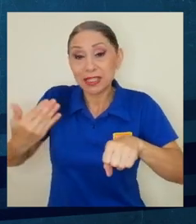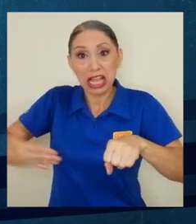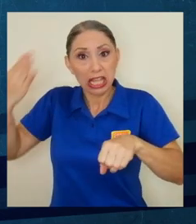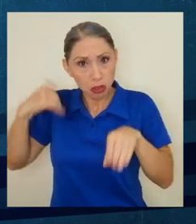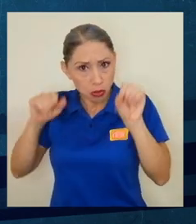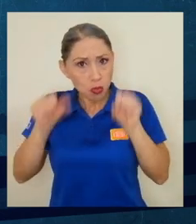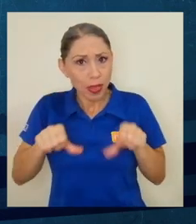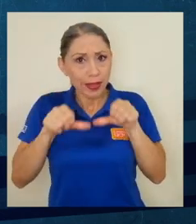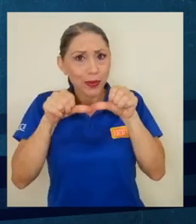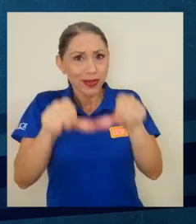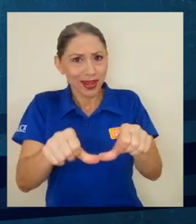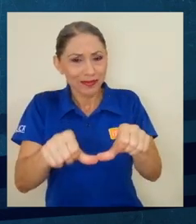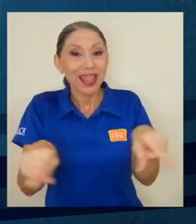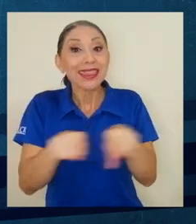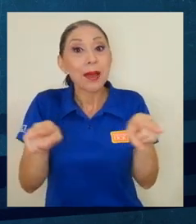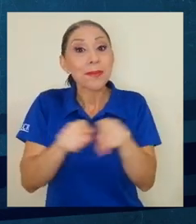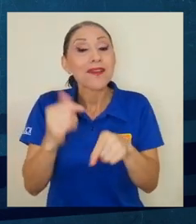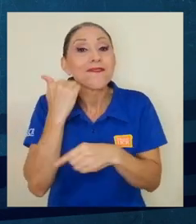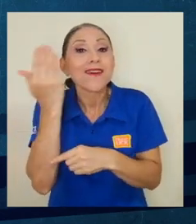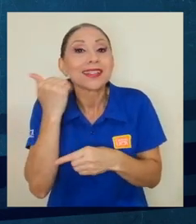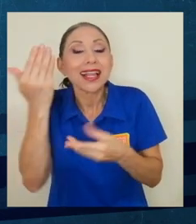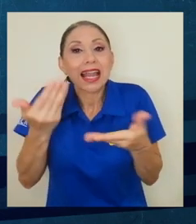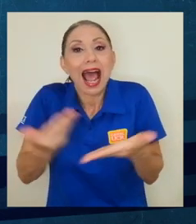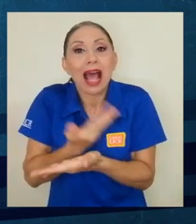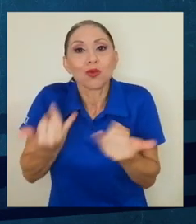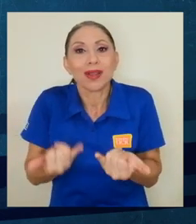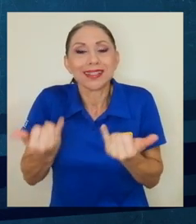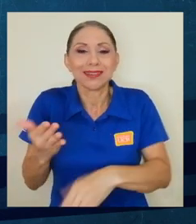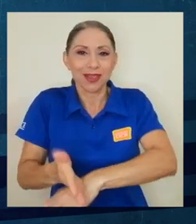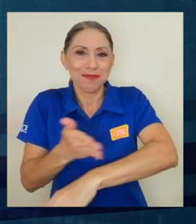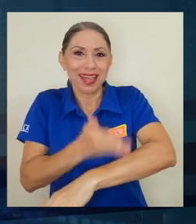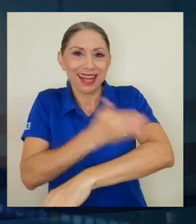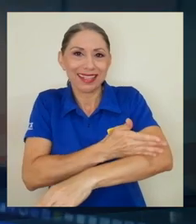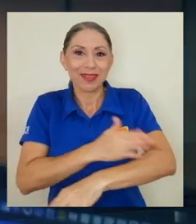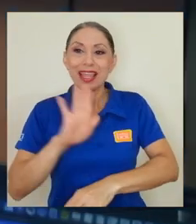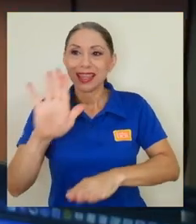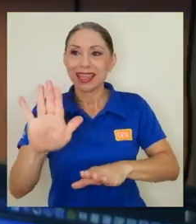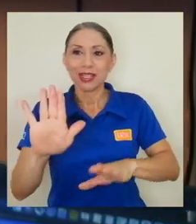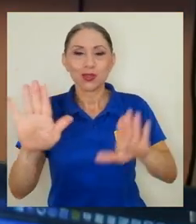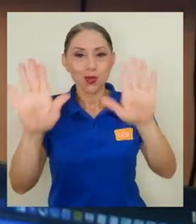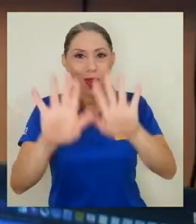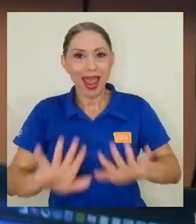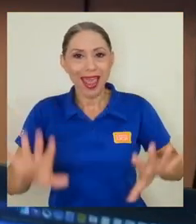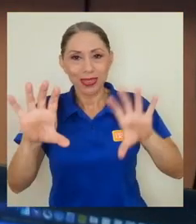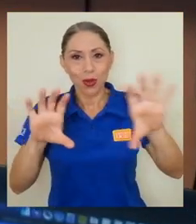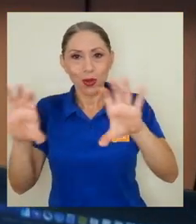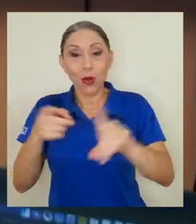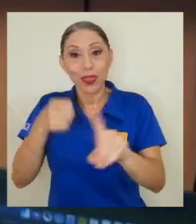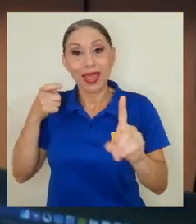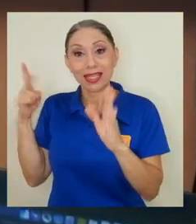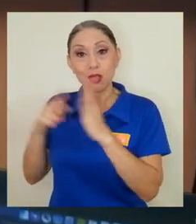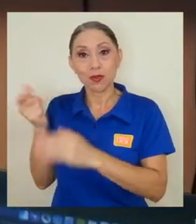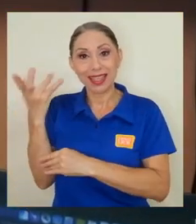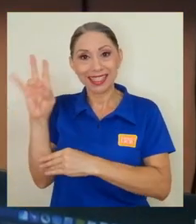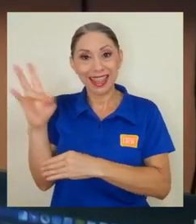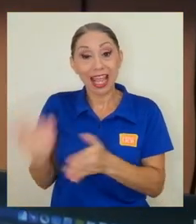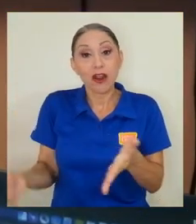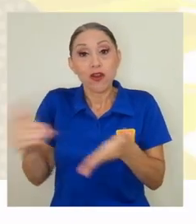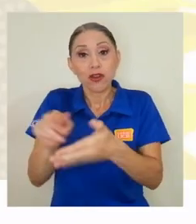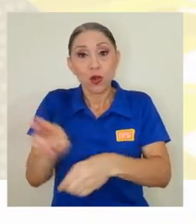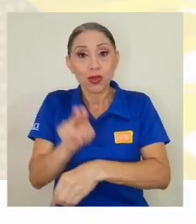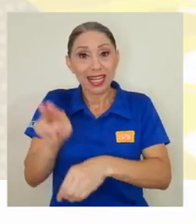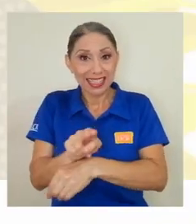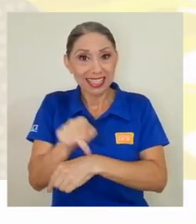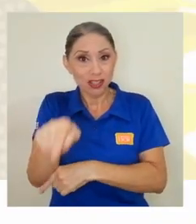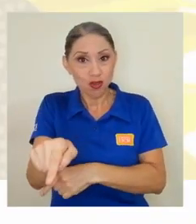así como facilitar la actualización y la mejora del diseño del entorno. Desde el 2017, la reutilización es una